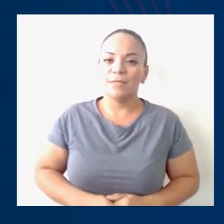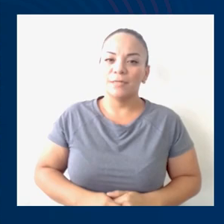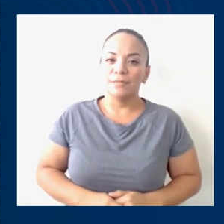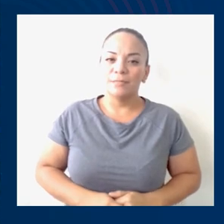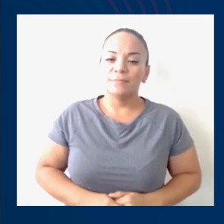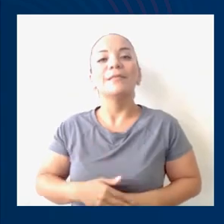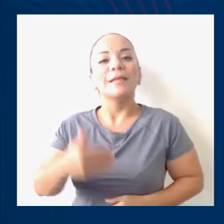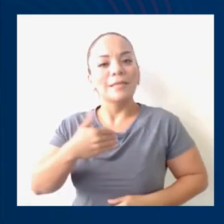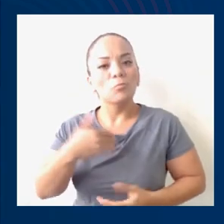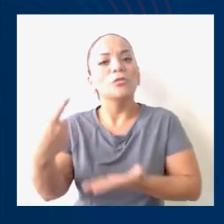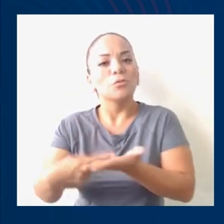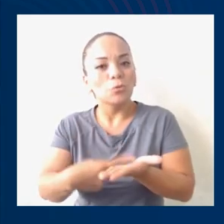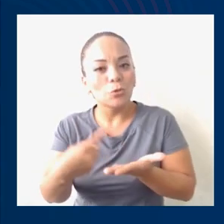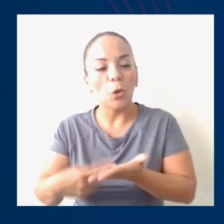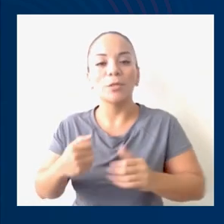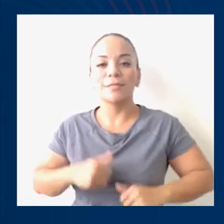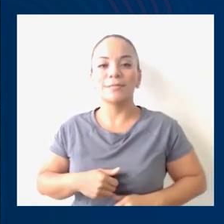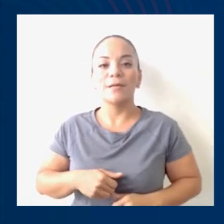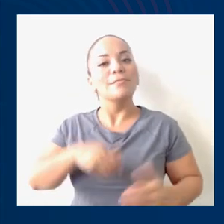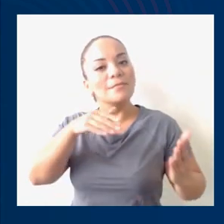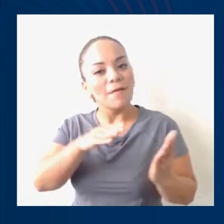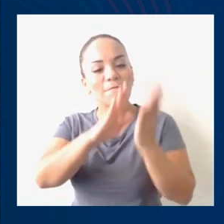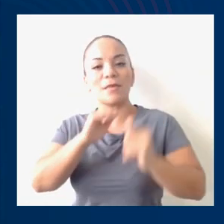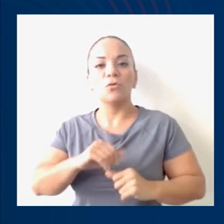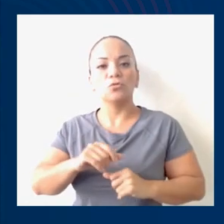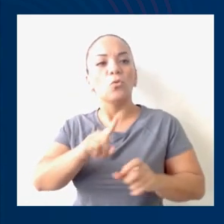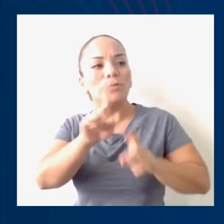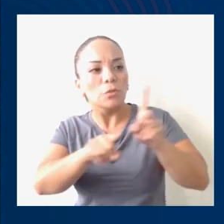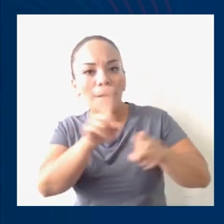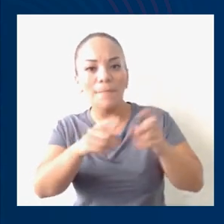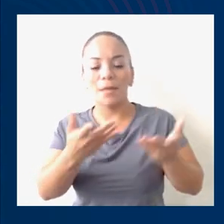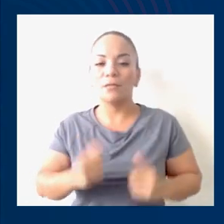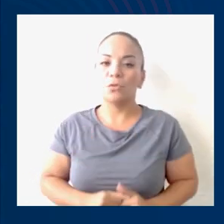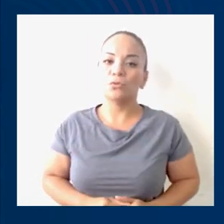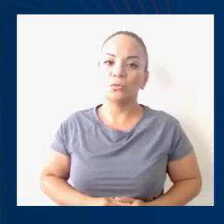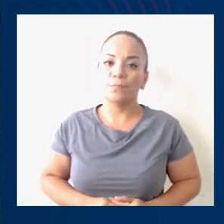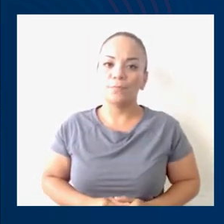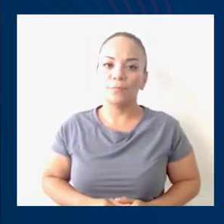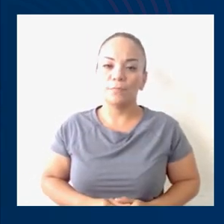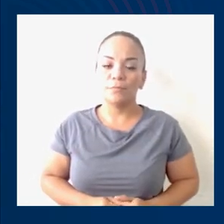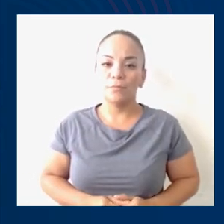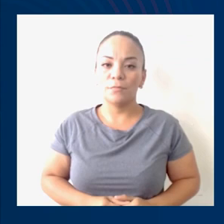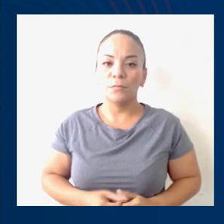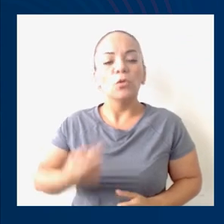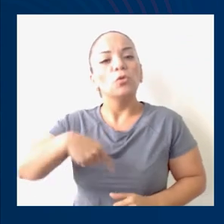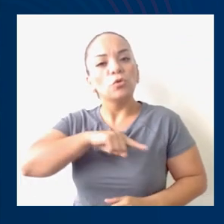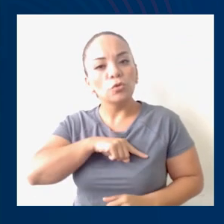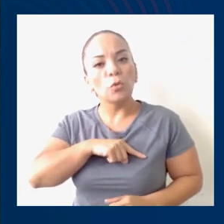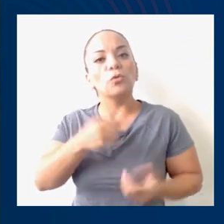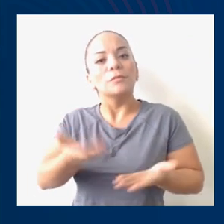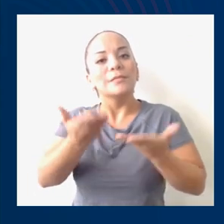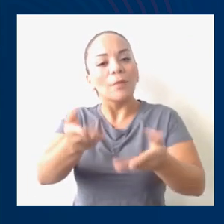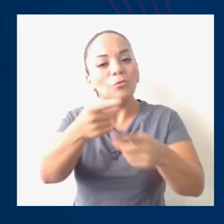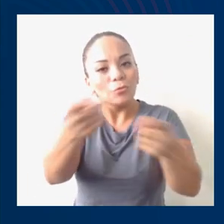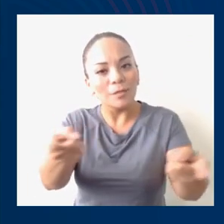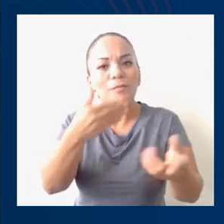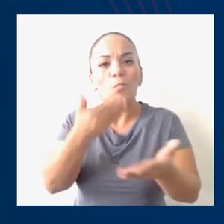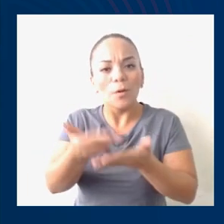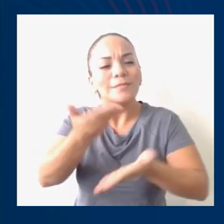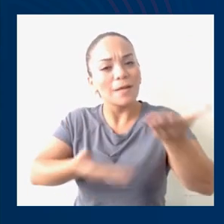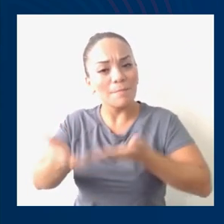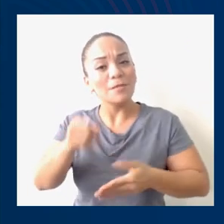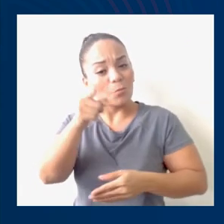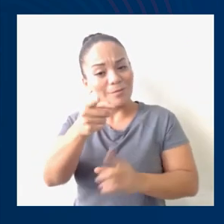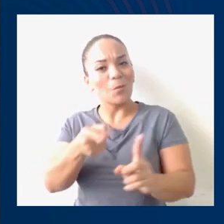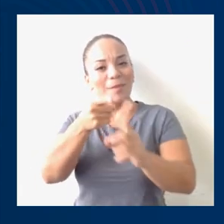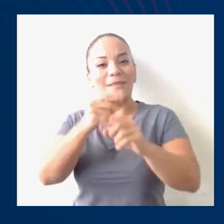Tenemos discusiones, desafíos, cuestionamientos, porque queremos darle a usted el mejor servicio.